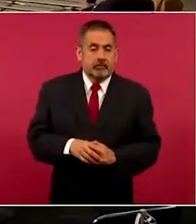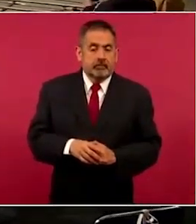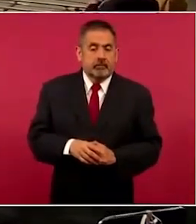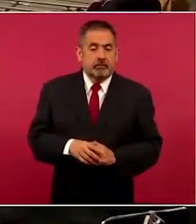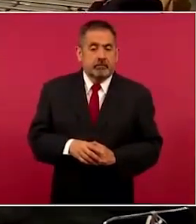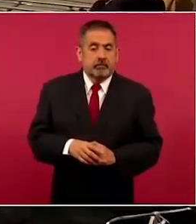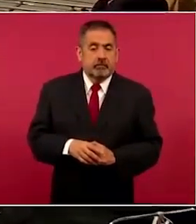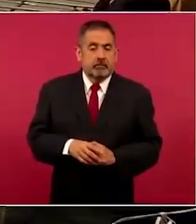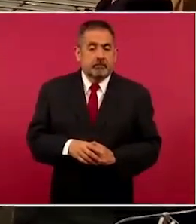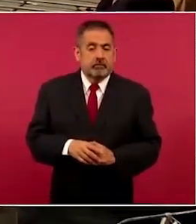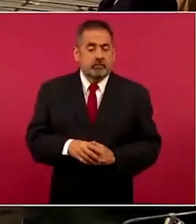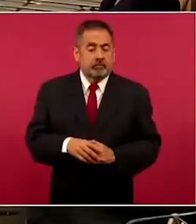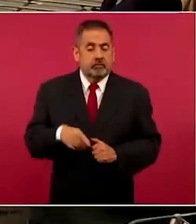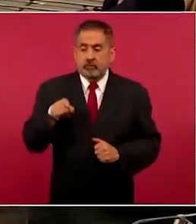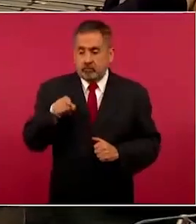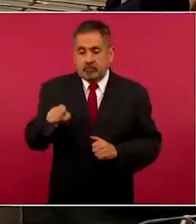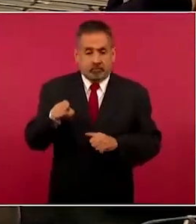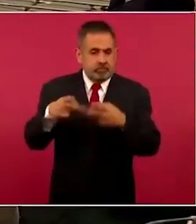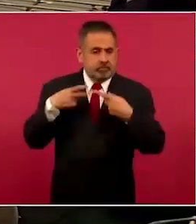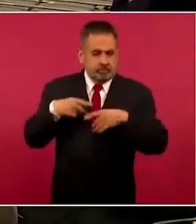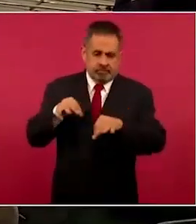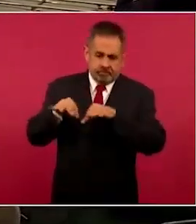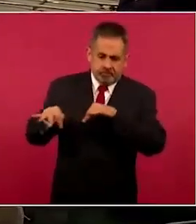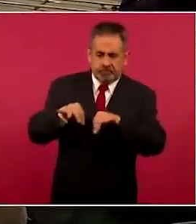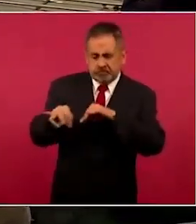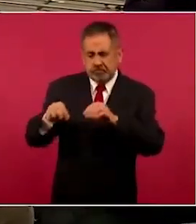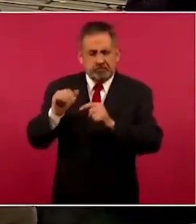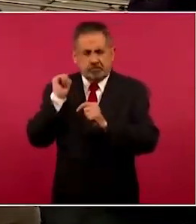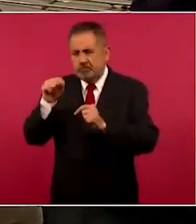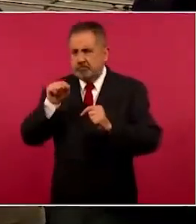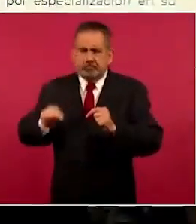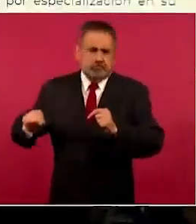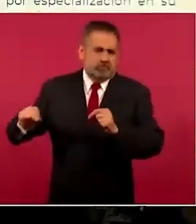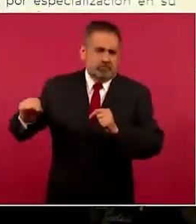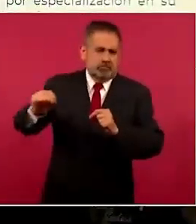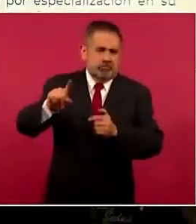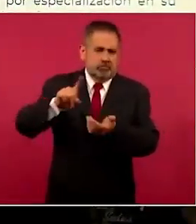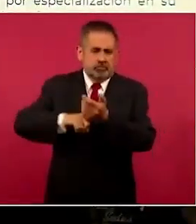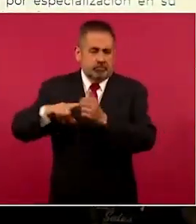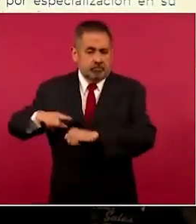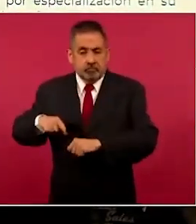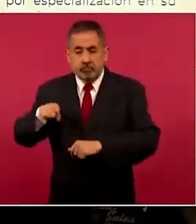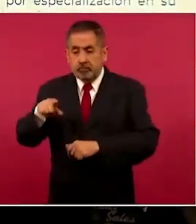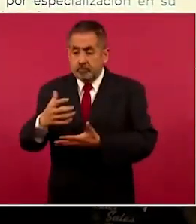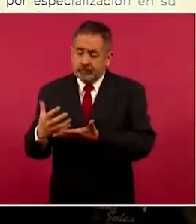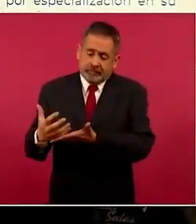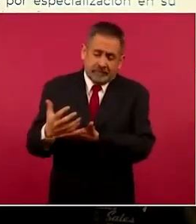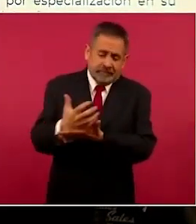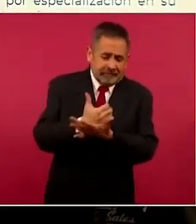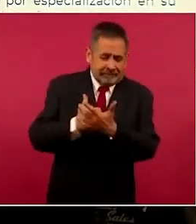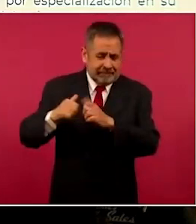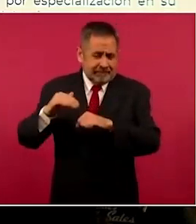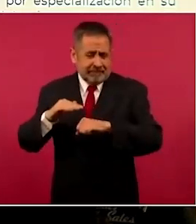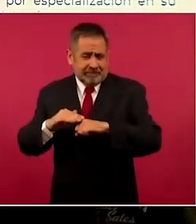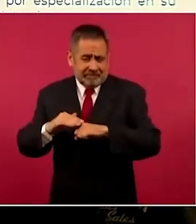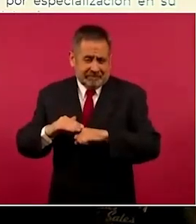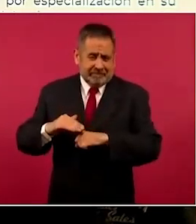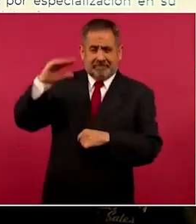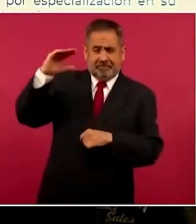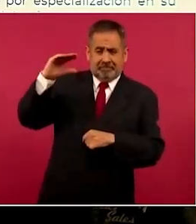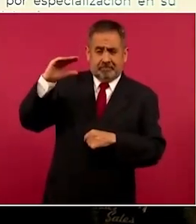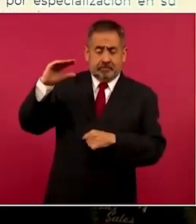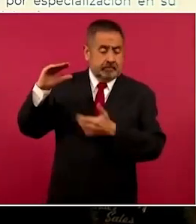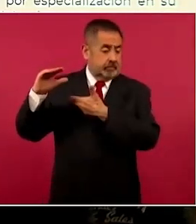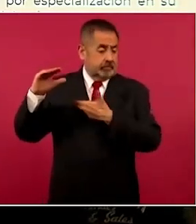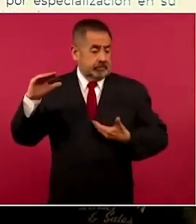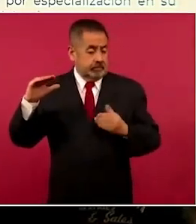por el desempeño de su función, empleo, cargo o comisión mayor a la establecida por el presidente de